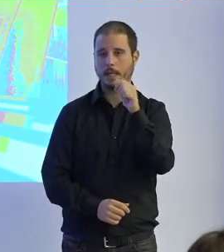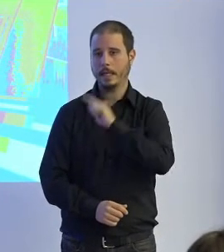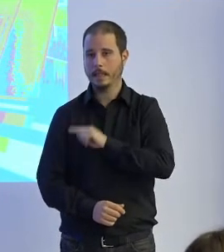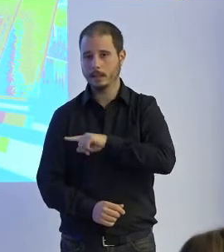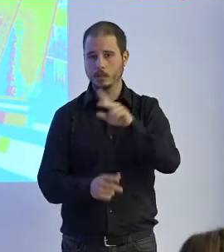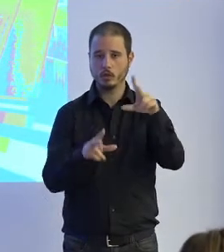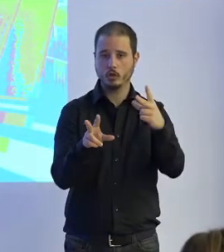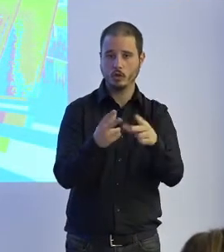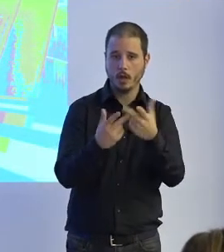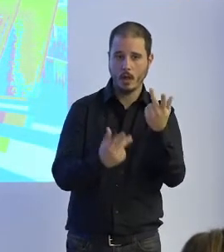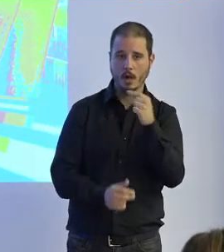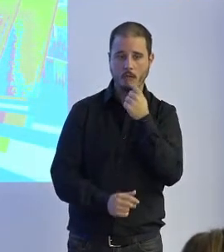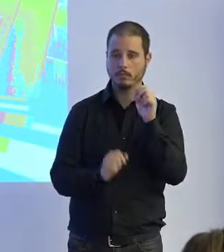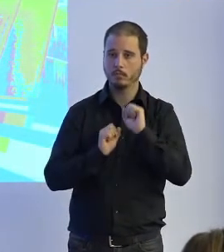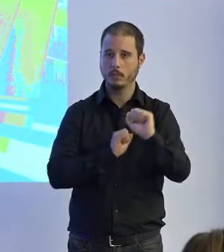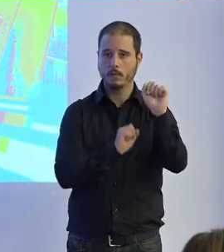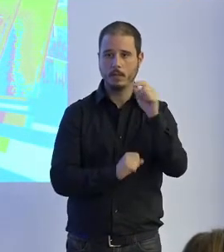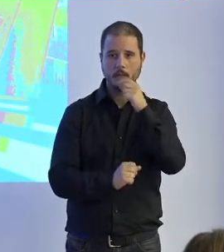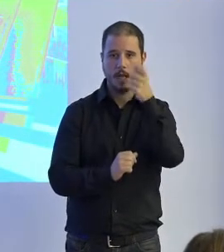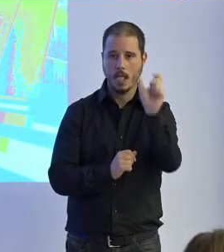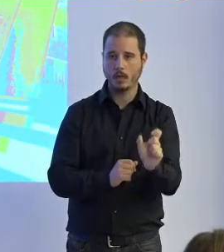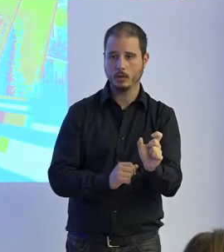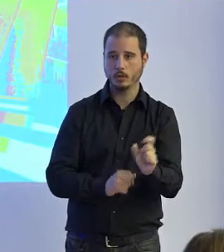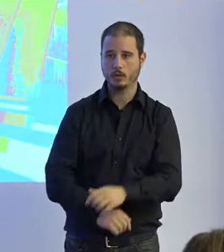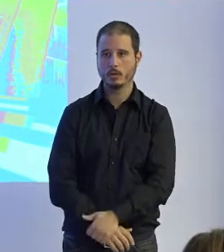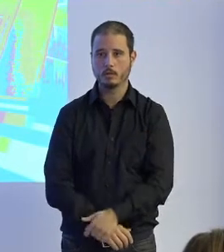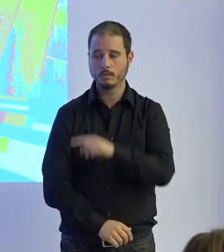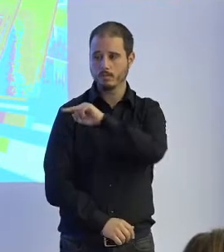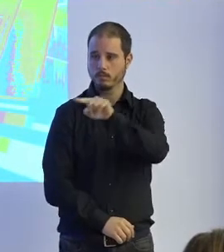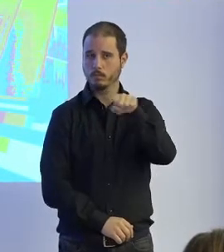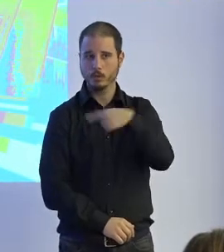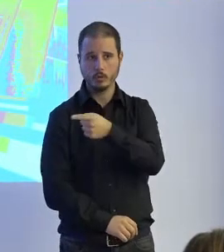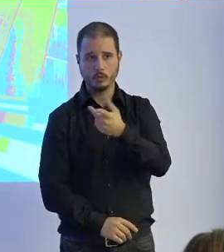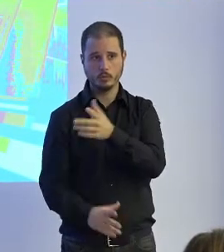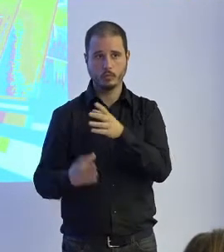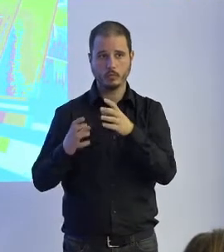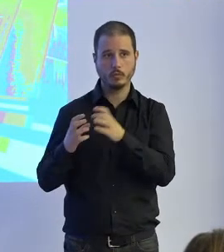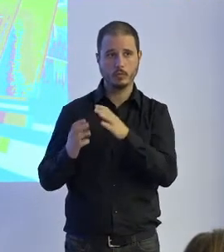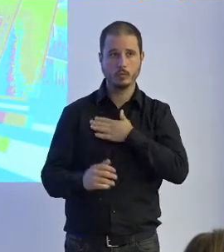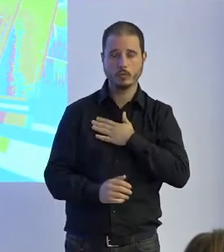en protección de datos. Nosotros en Busola hemos agrupado todas estas bajo una sola metodología